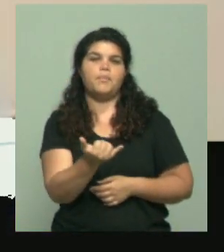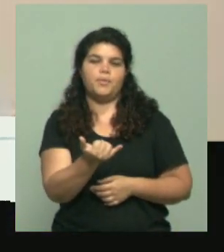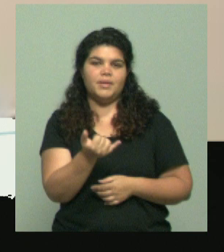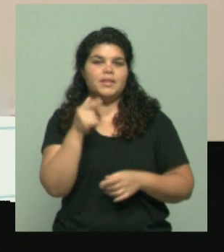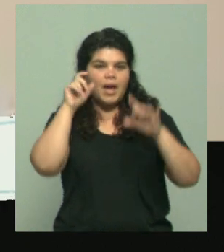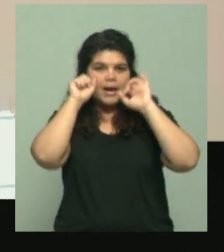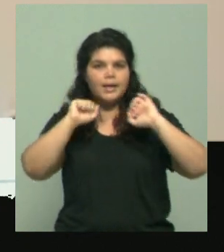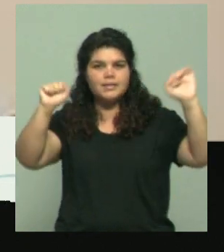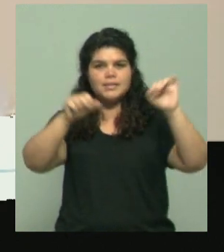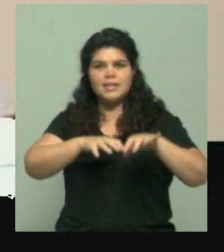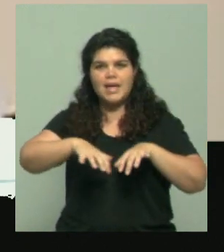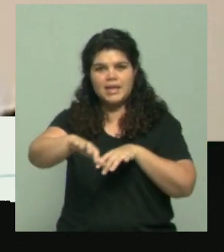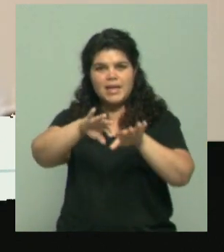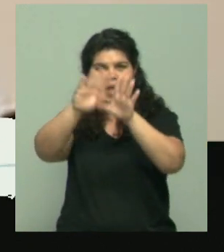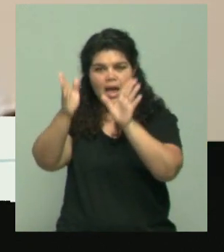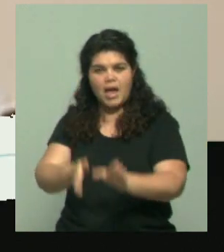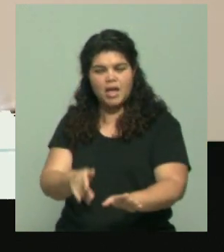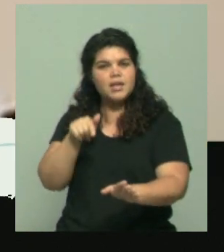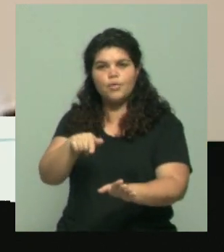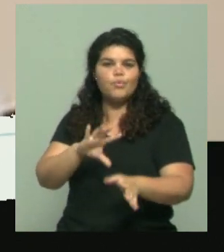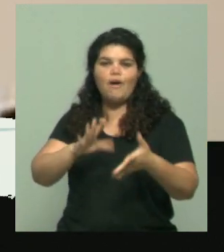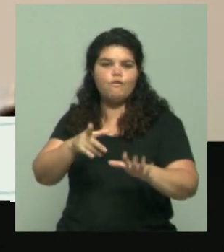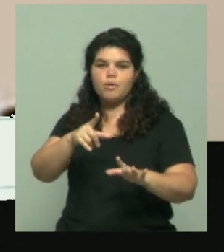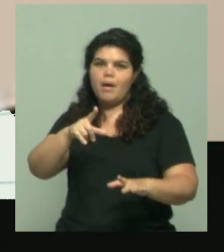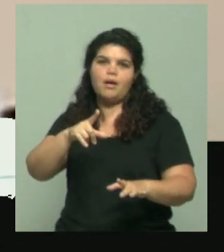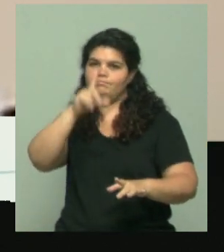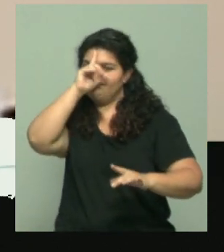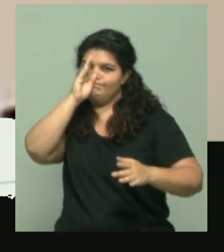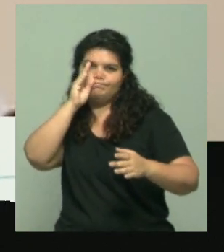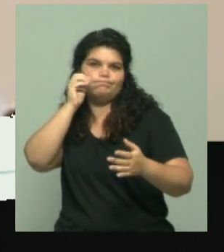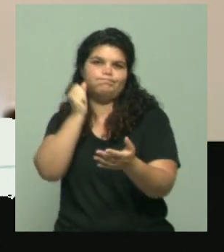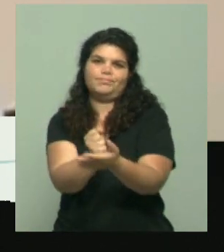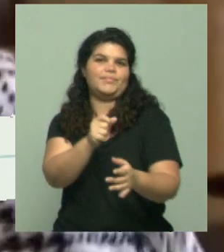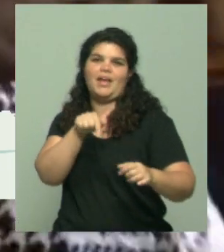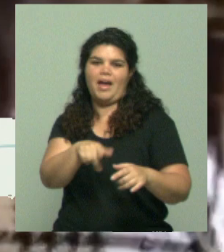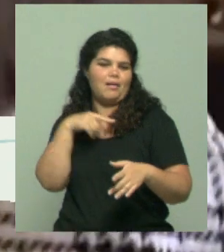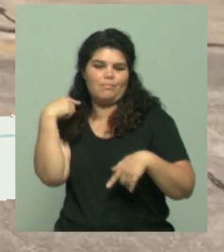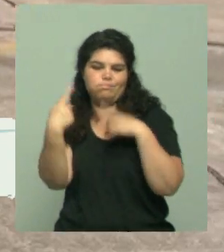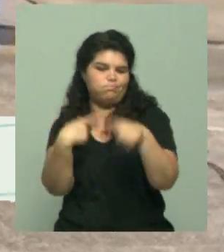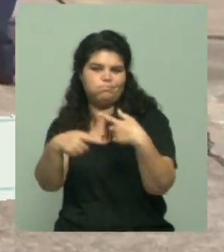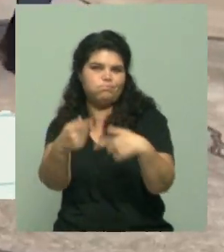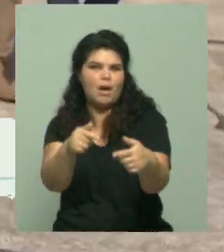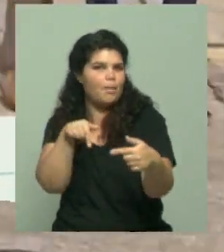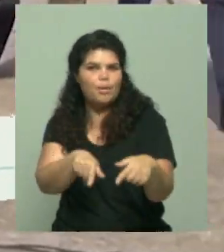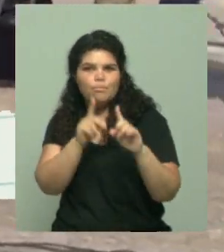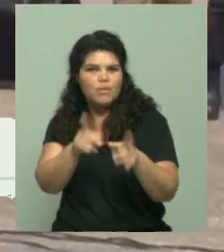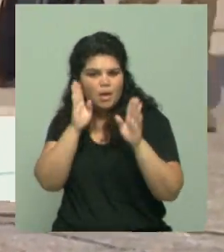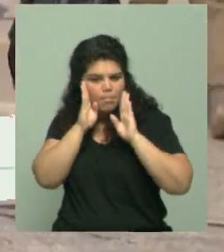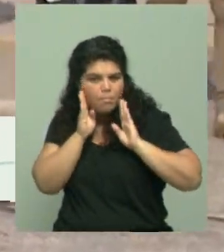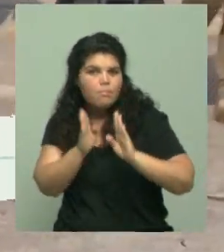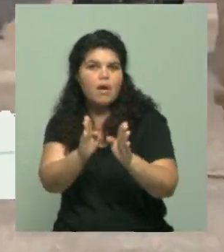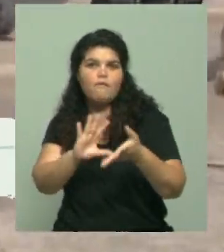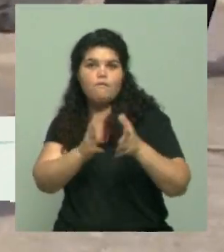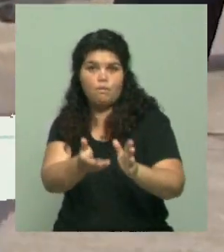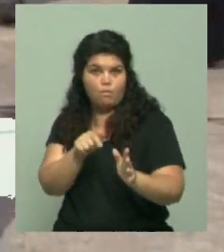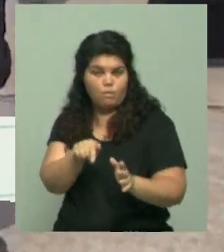absolutamente ideologizada con un comunicado previo que rondaba lo, podríamos decir, peligroso. Cuando uno ve el